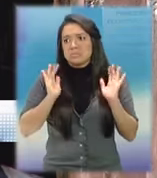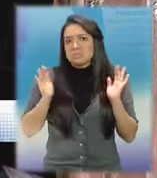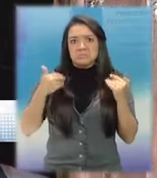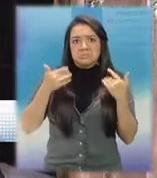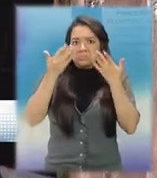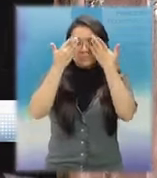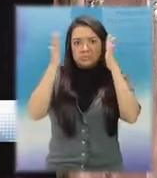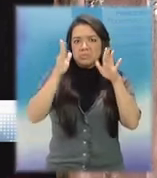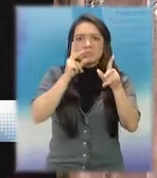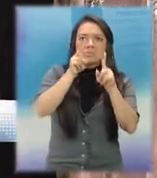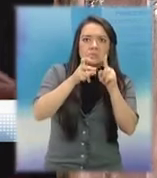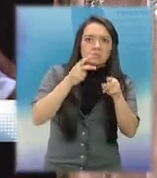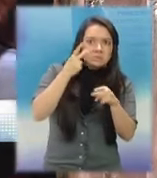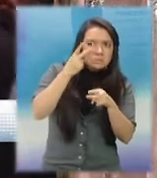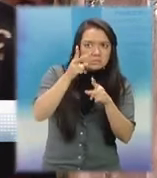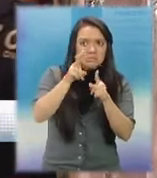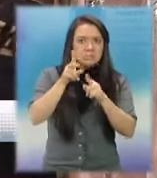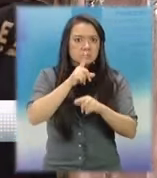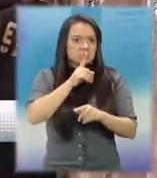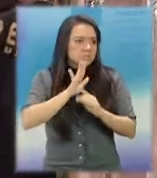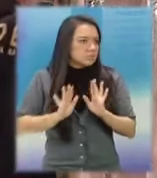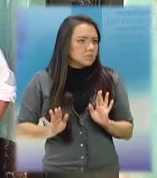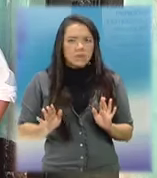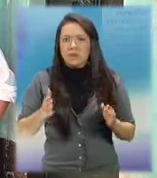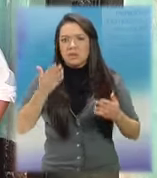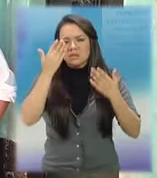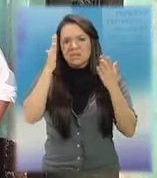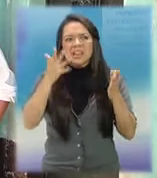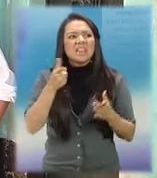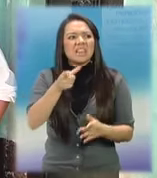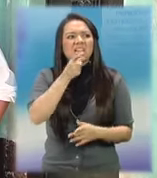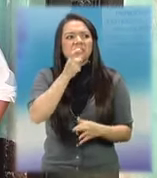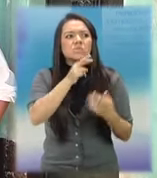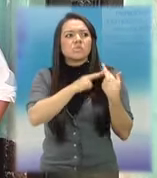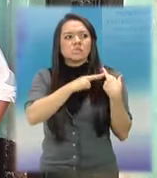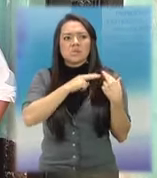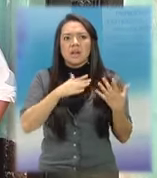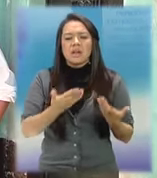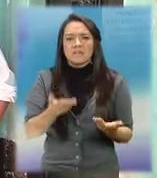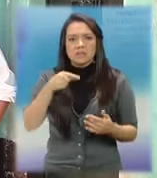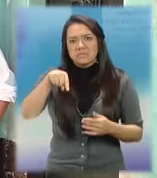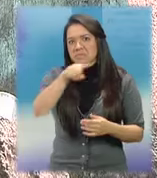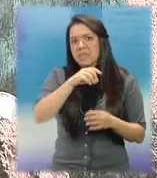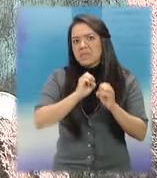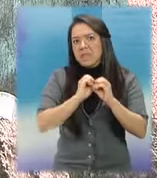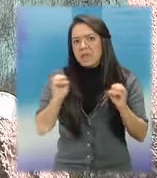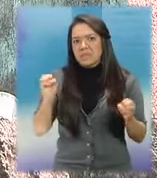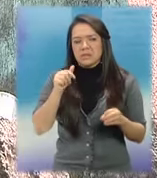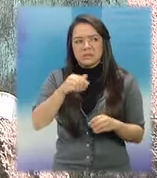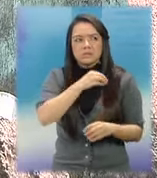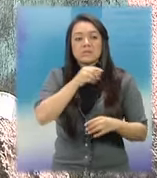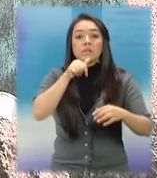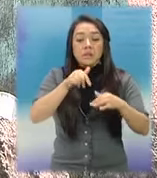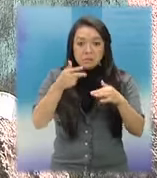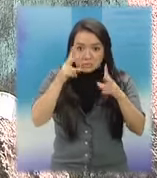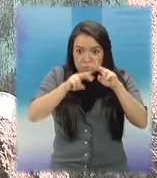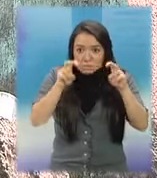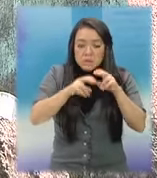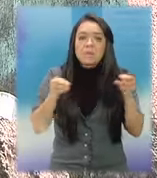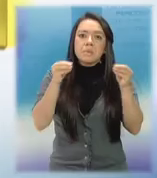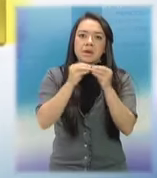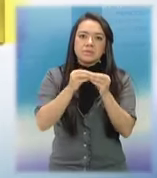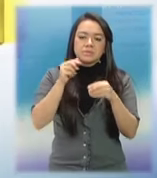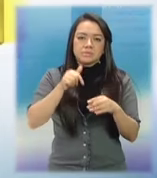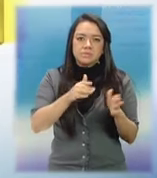Una unidad especial de la policía se encarga de la investigación para ahondar en el caso. Por una Guatemala en paz, Dani Shack y María José Sánchez.